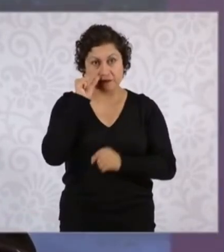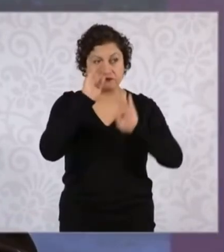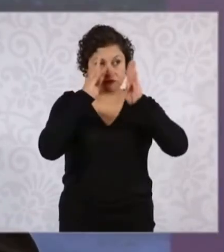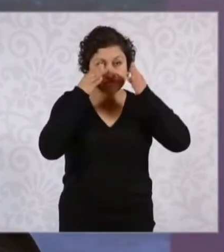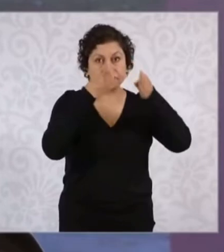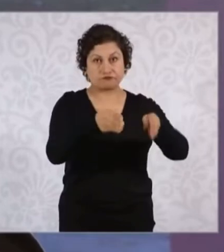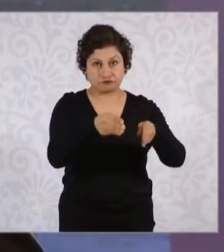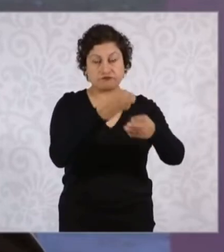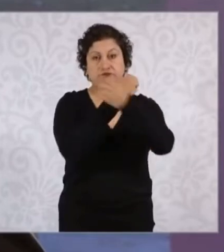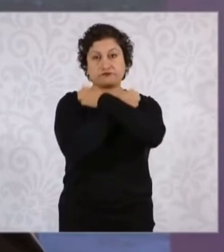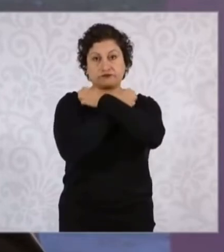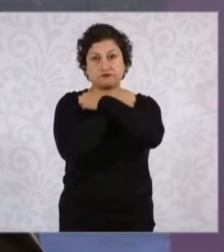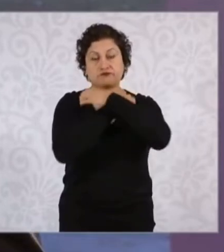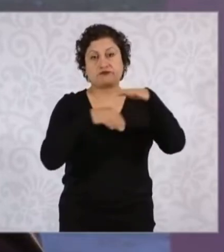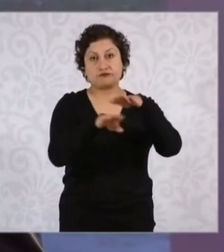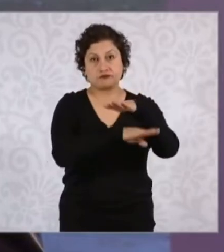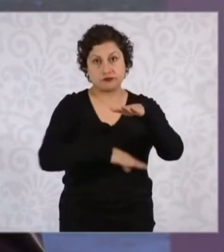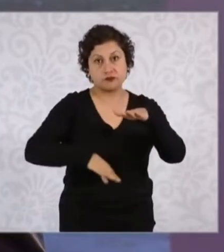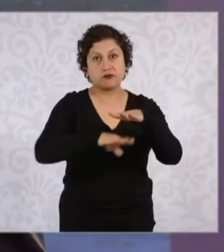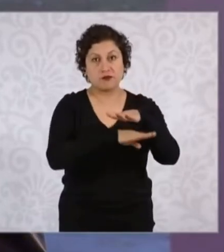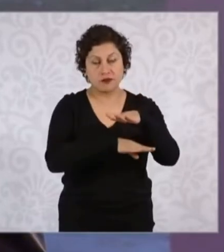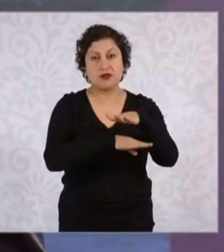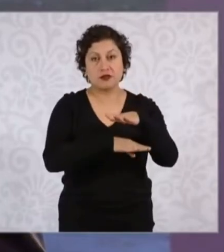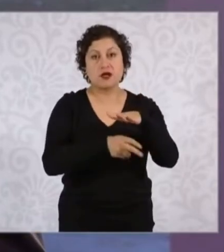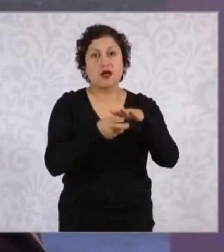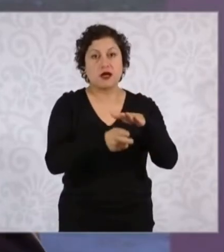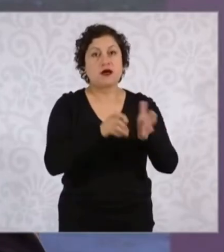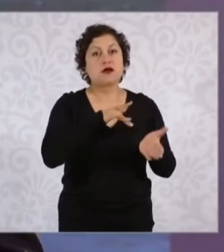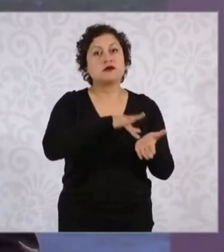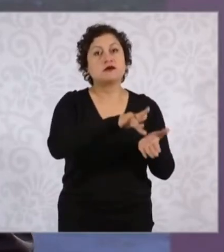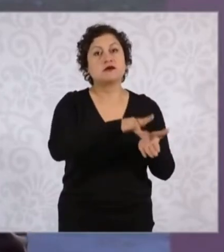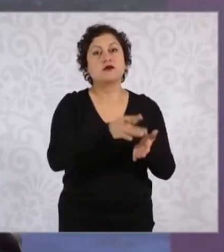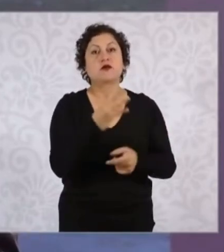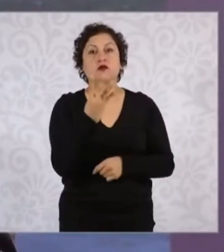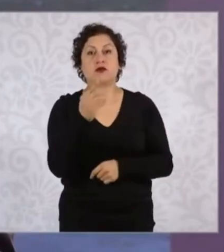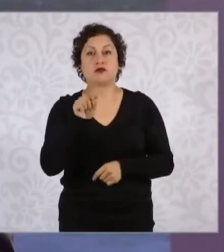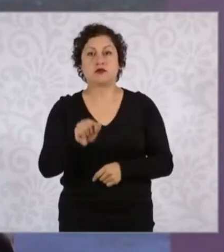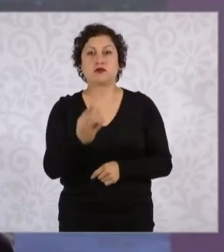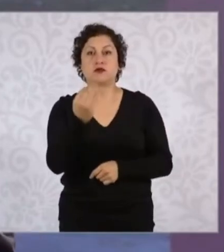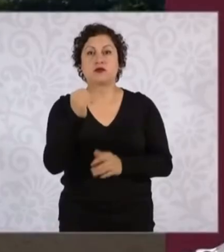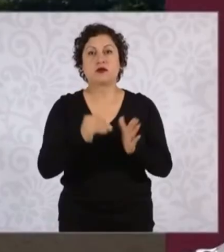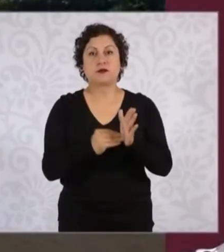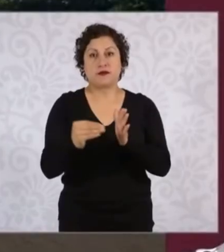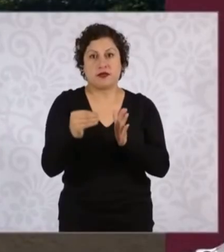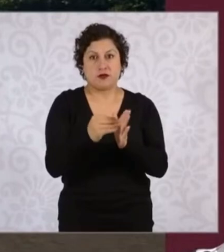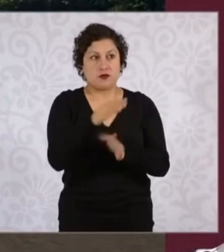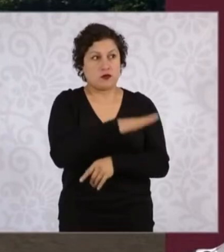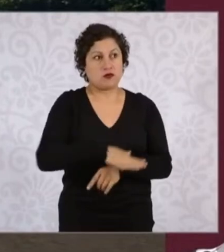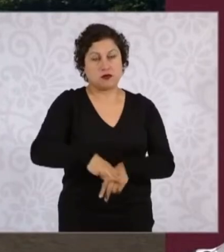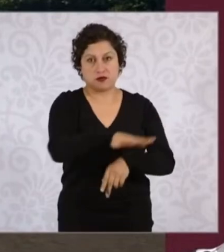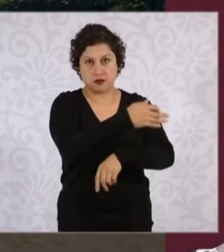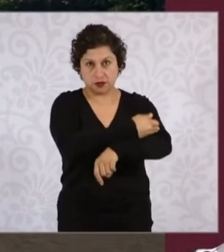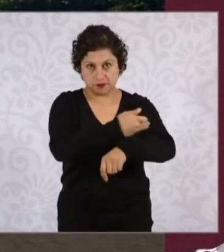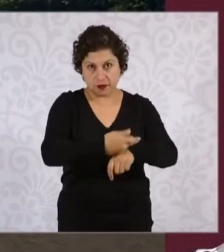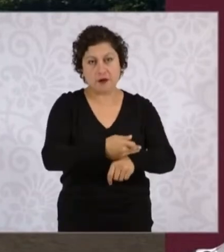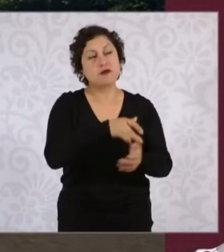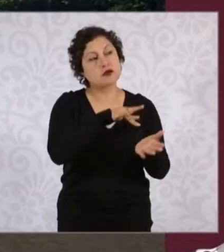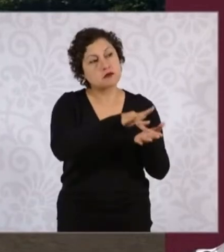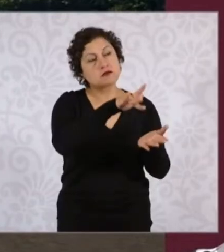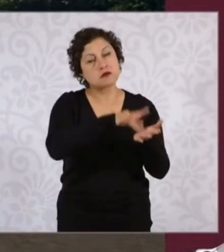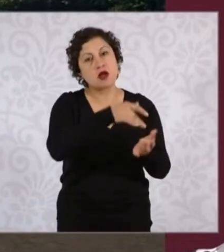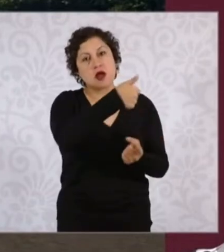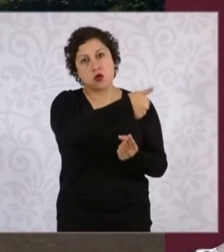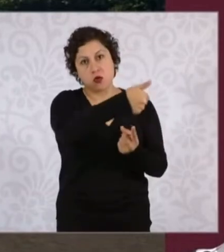básica había una cobertura de 4.9 millones de familias, una beca por